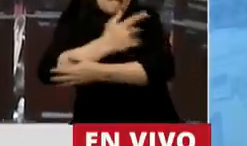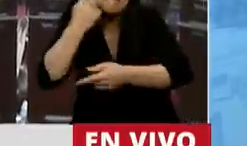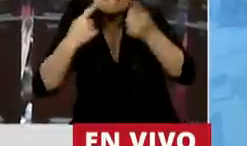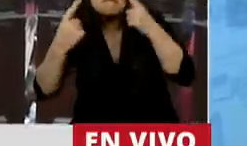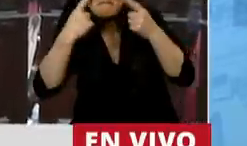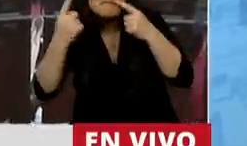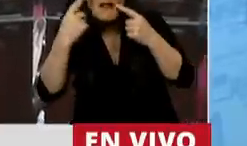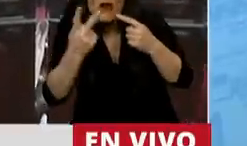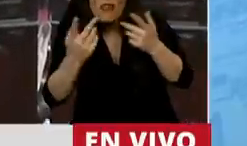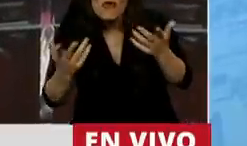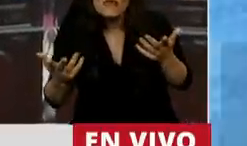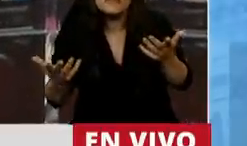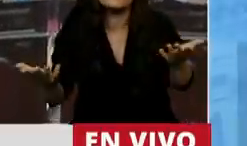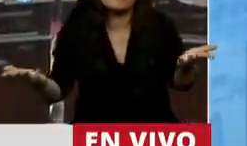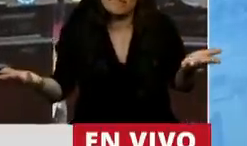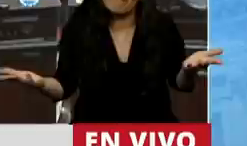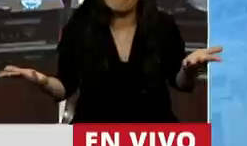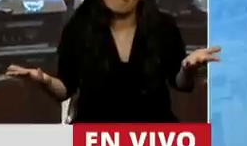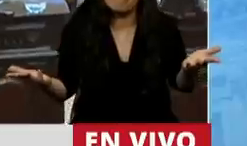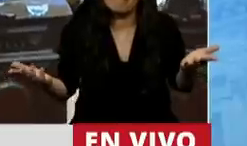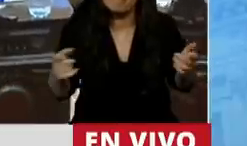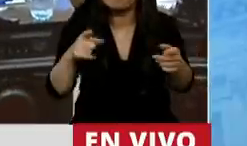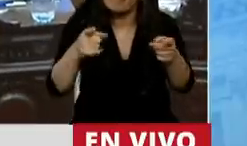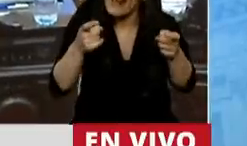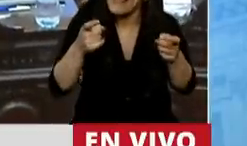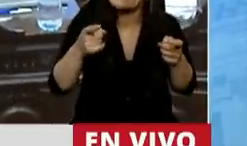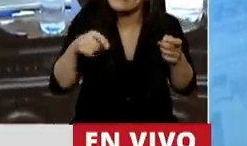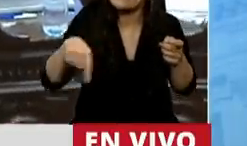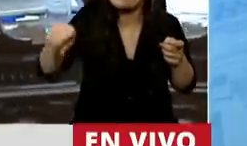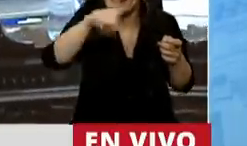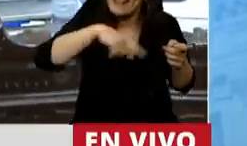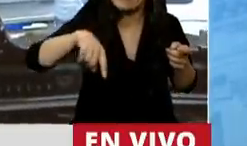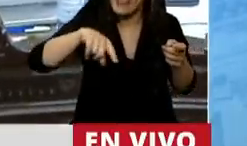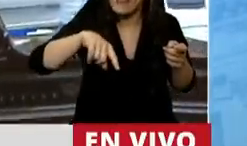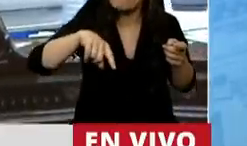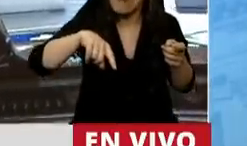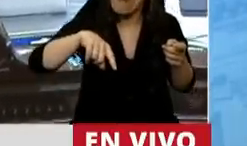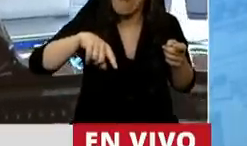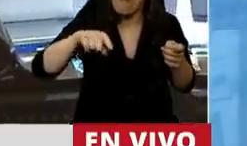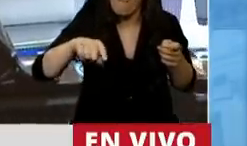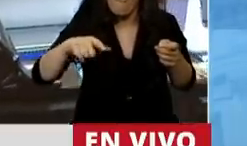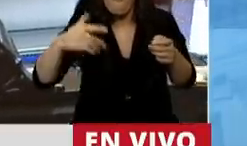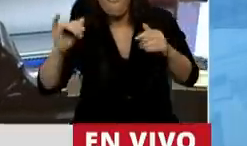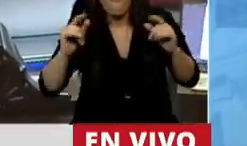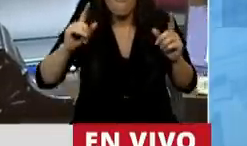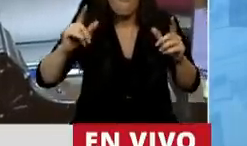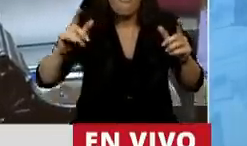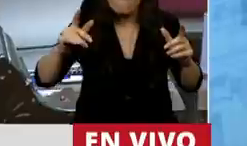Y nos está haciendo falta el abrazo de aquellos dos que piensan diferente.